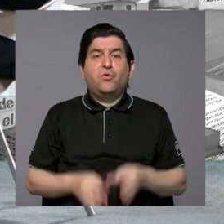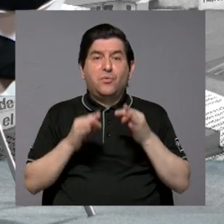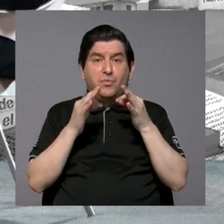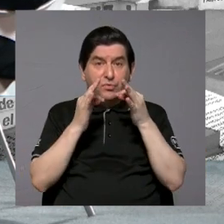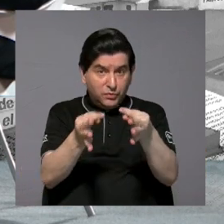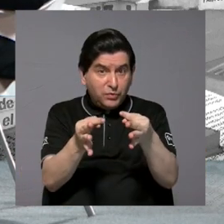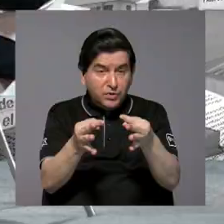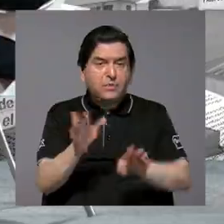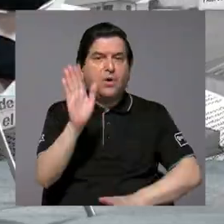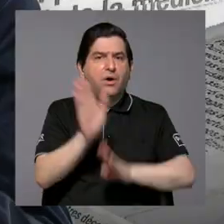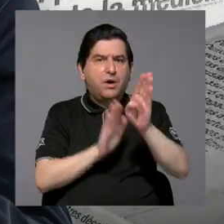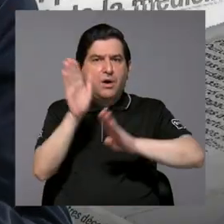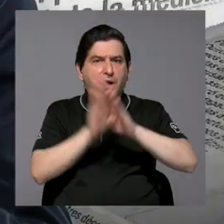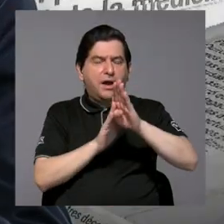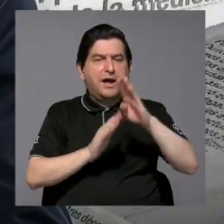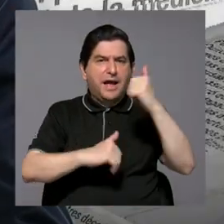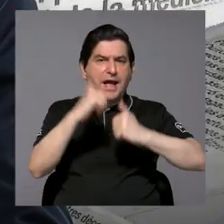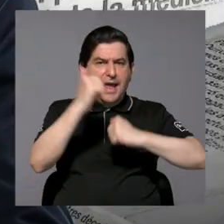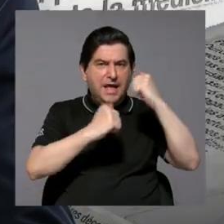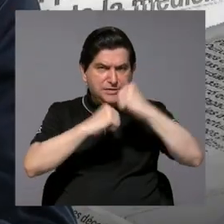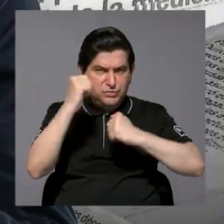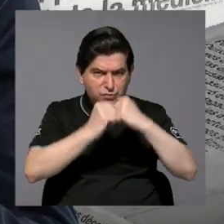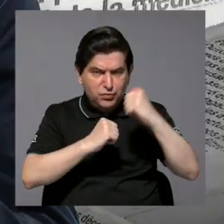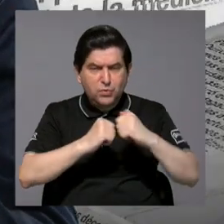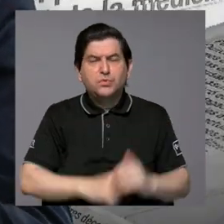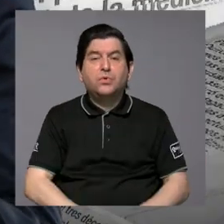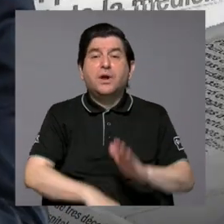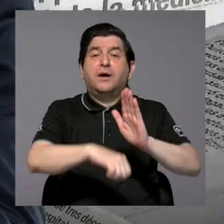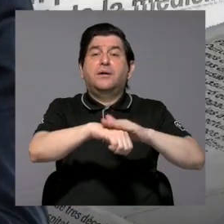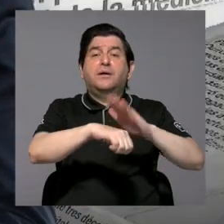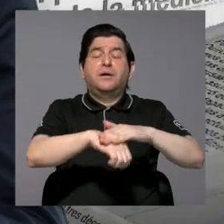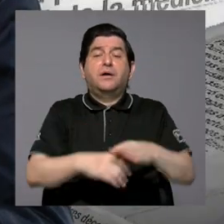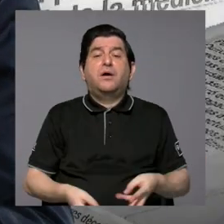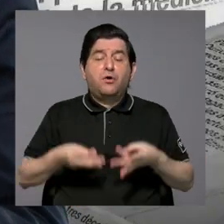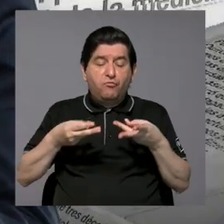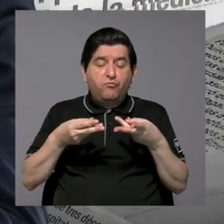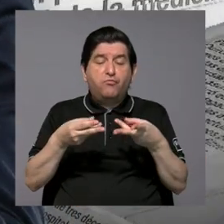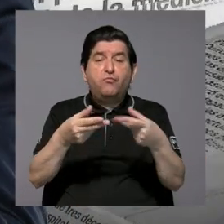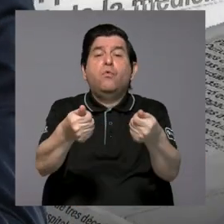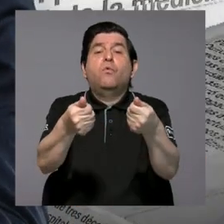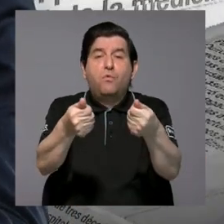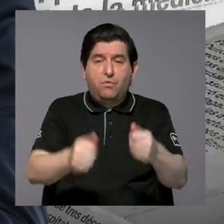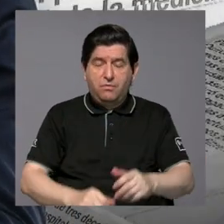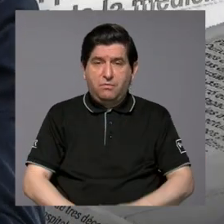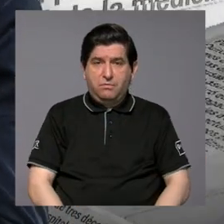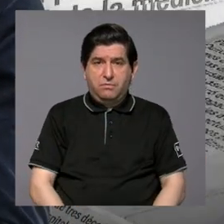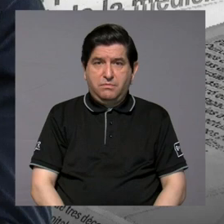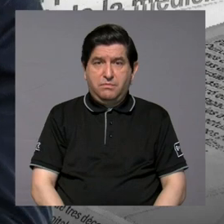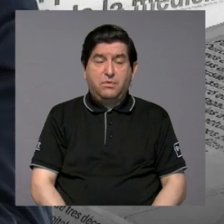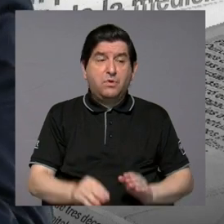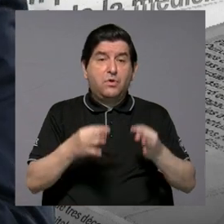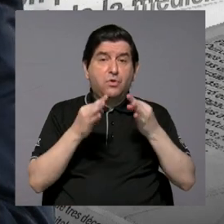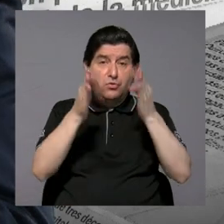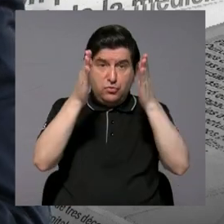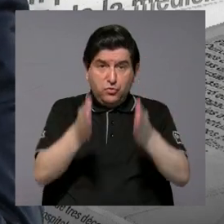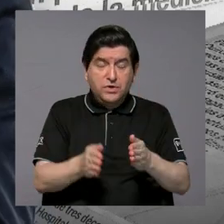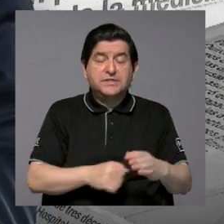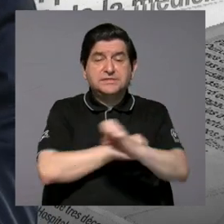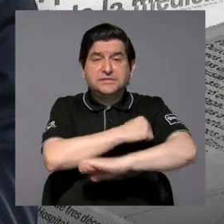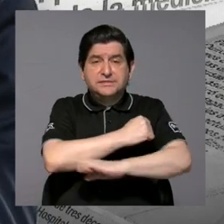entonces deberíamos desarrollar una infraestructura tal que permita el flujo de turistas, tanto